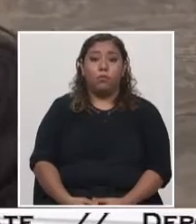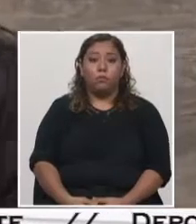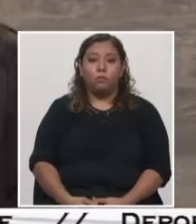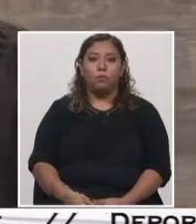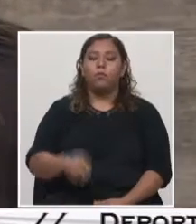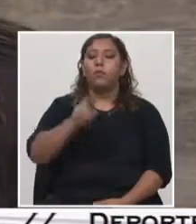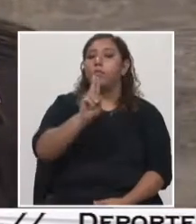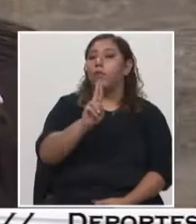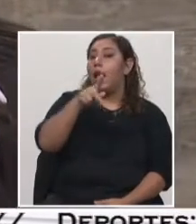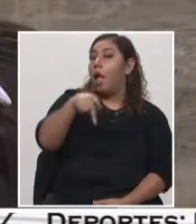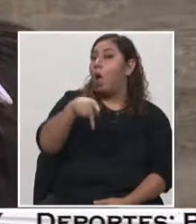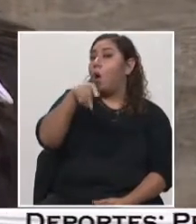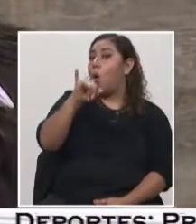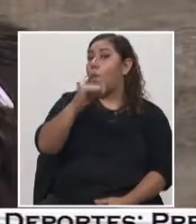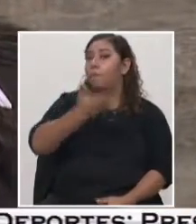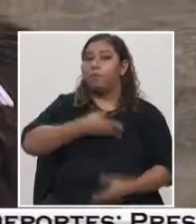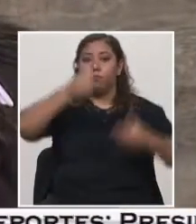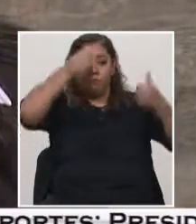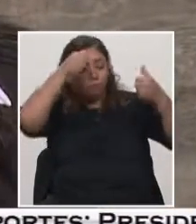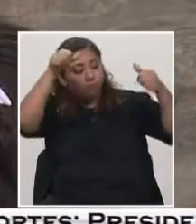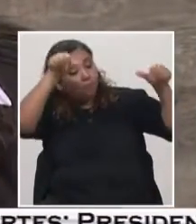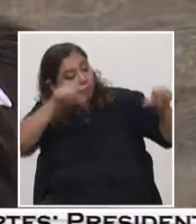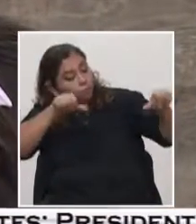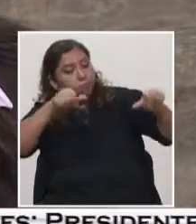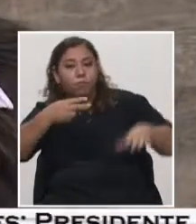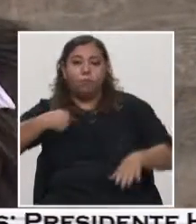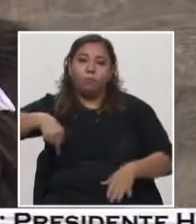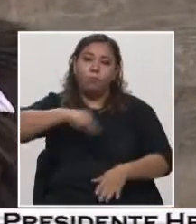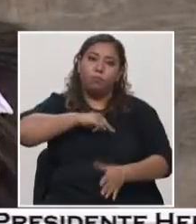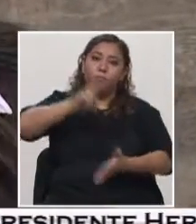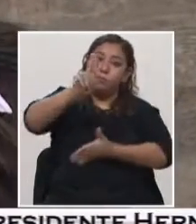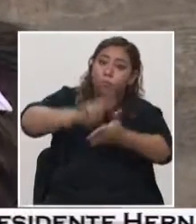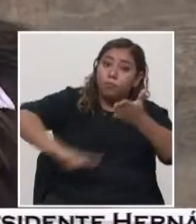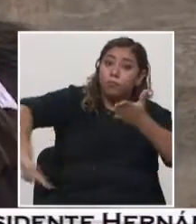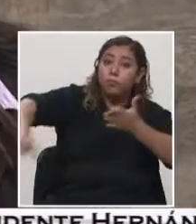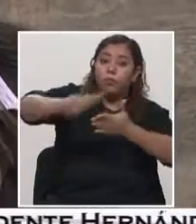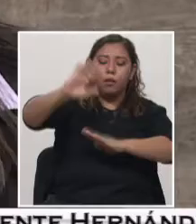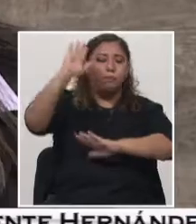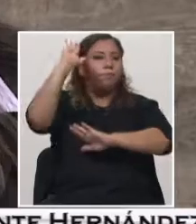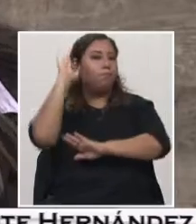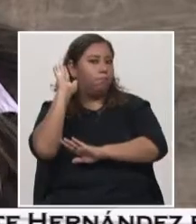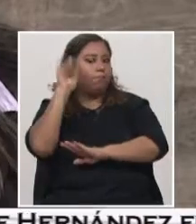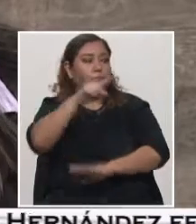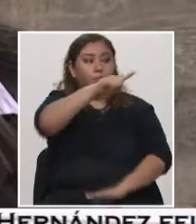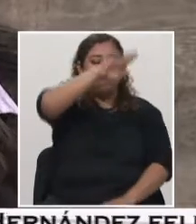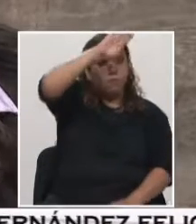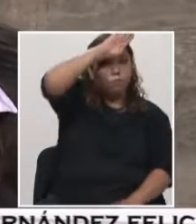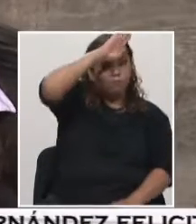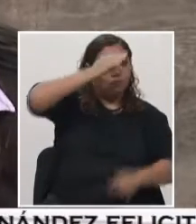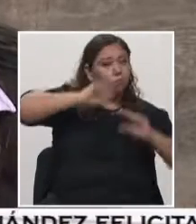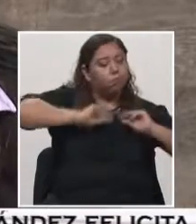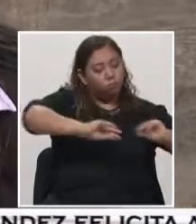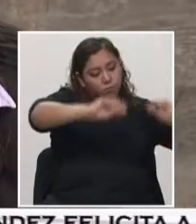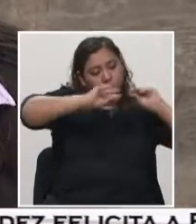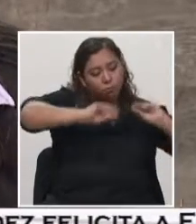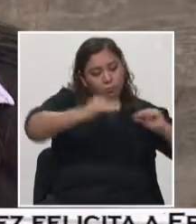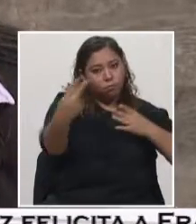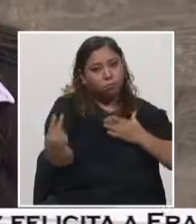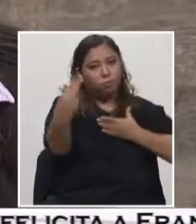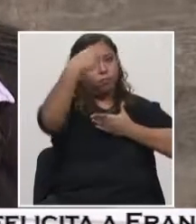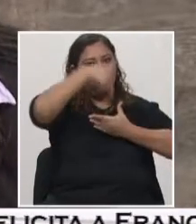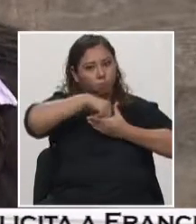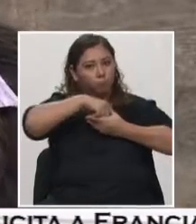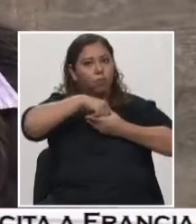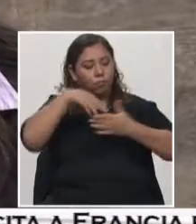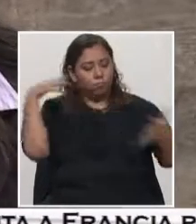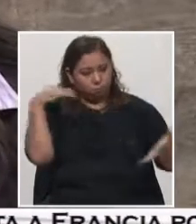UPI tenemos un convenio donde también nosotros como universidad estamos comprometidos a formar a estos jóvenes en esta área. Entonces